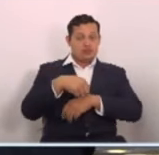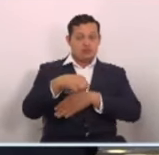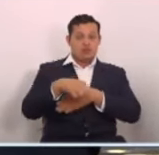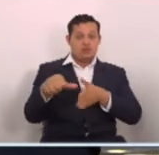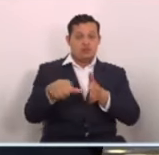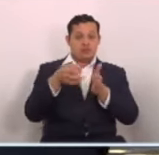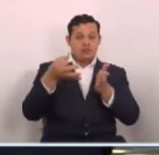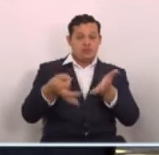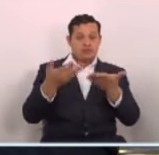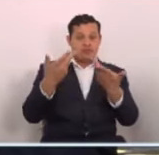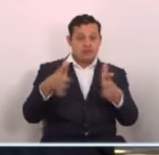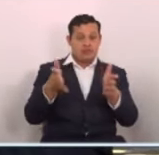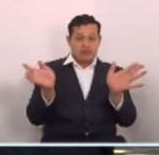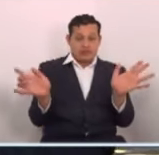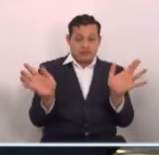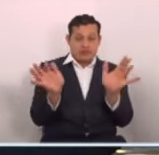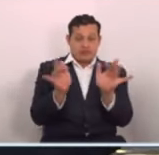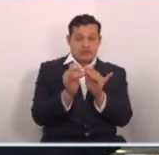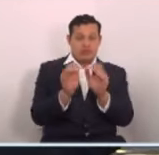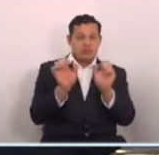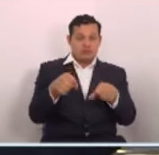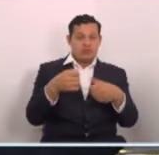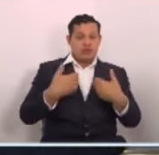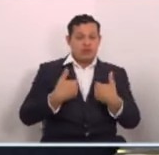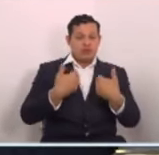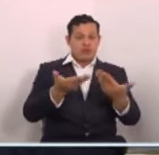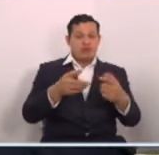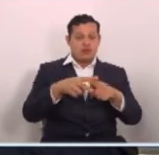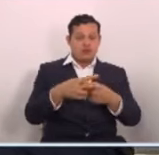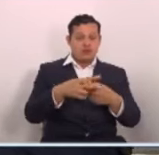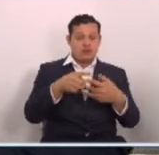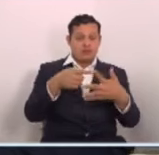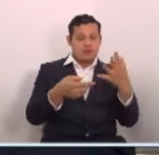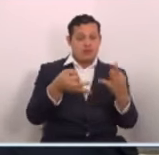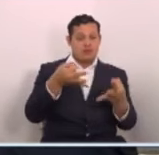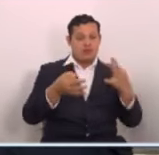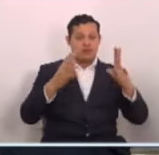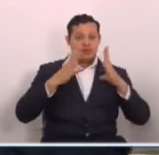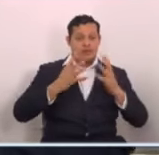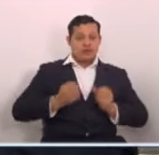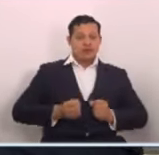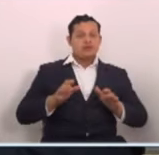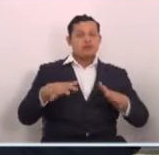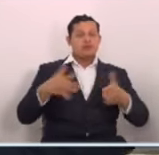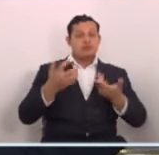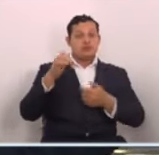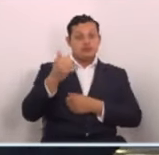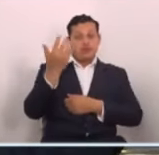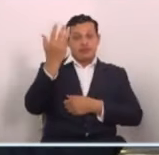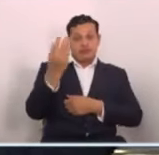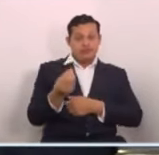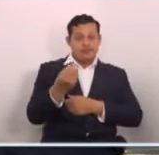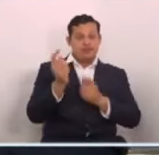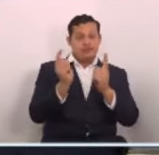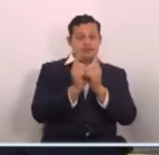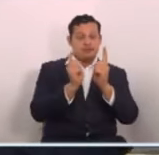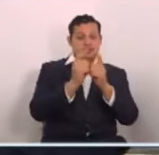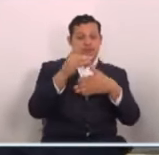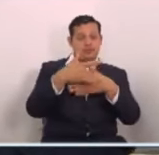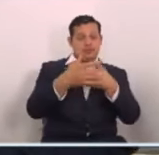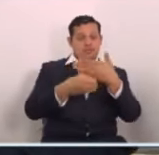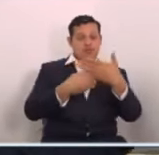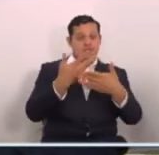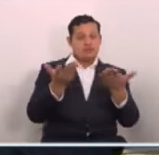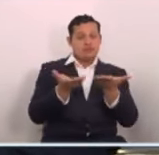Legislativa ya casi reunida para poder brindar herramientas legales al gobierno. Y es que este día se conocía la actualización que